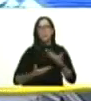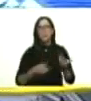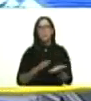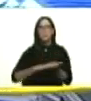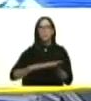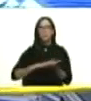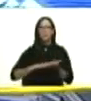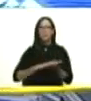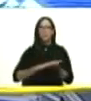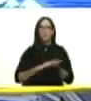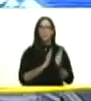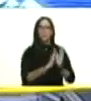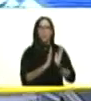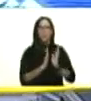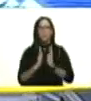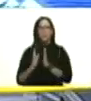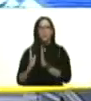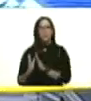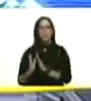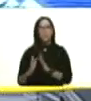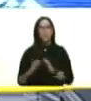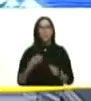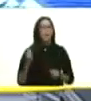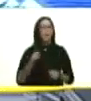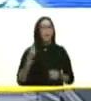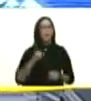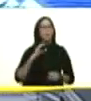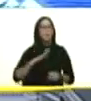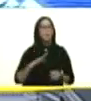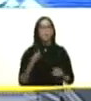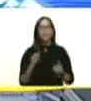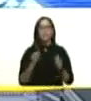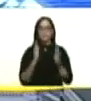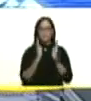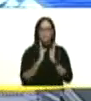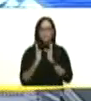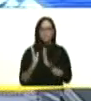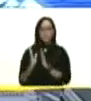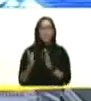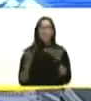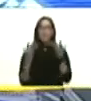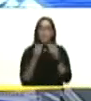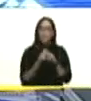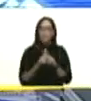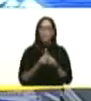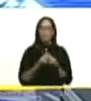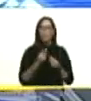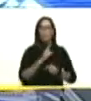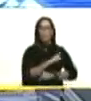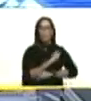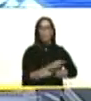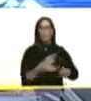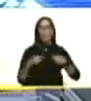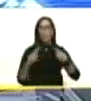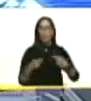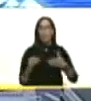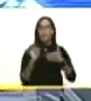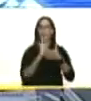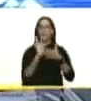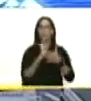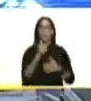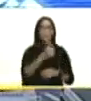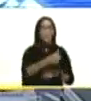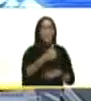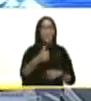organizativa cómo se está preparando junto al poder popular el papel que cumple cada quien